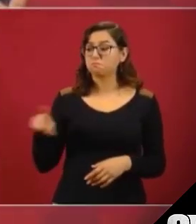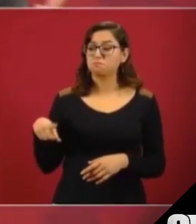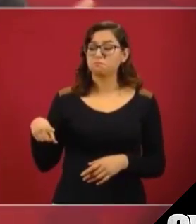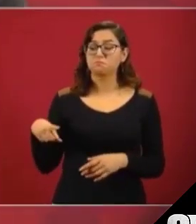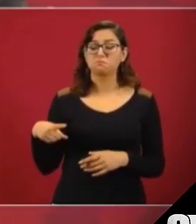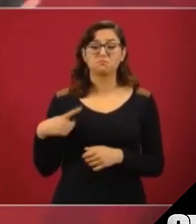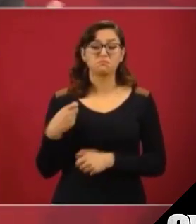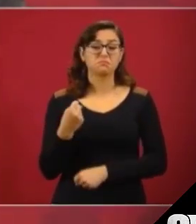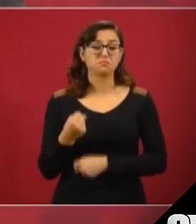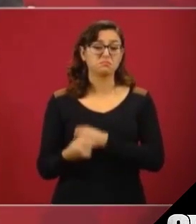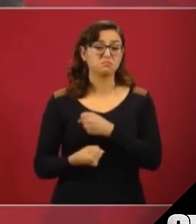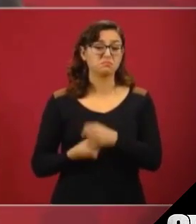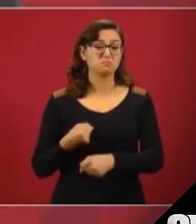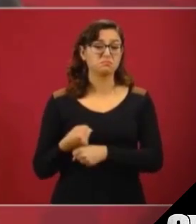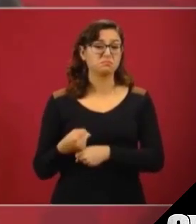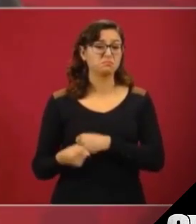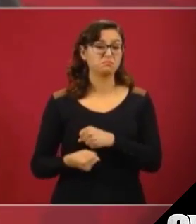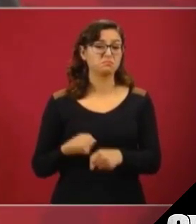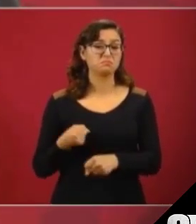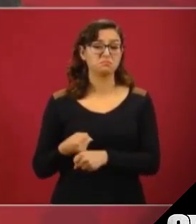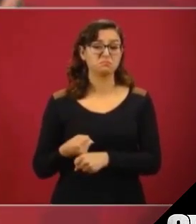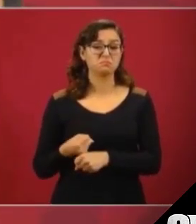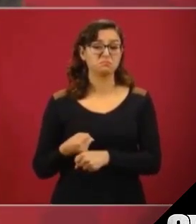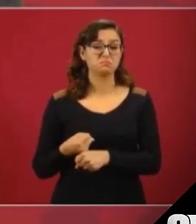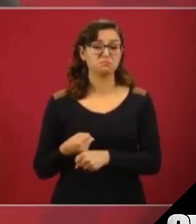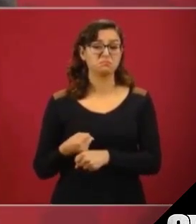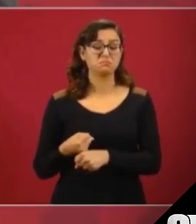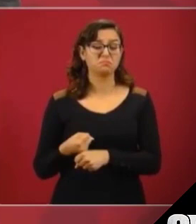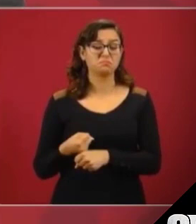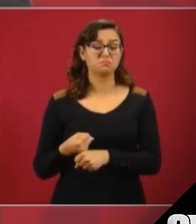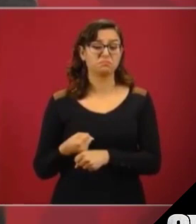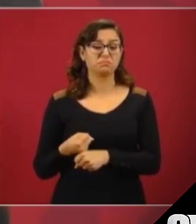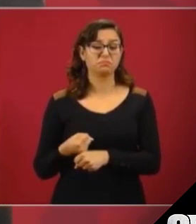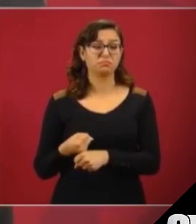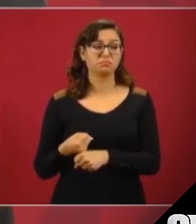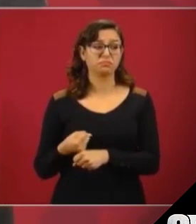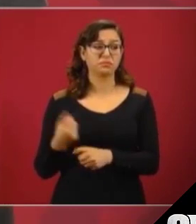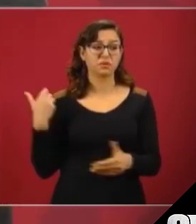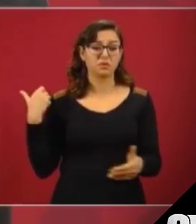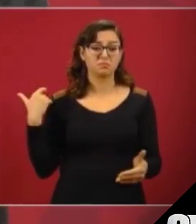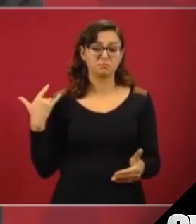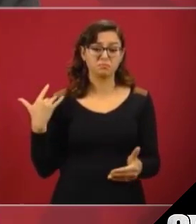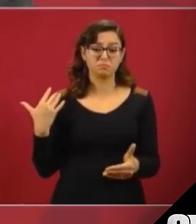cuando